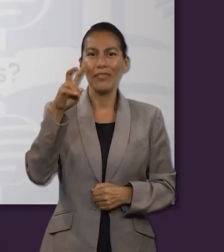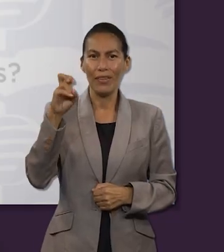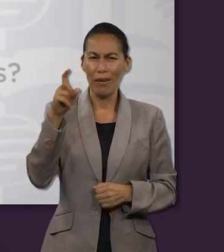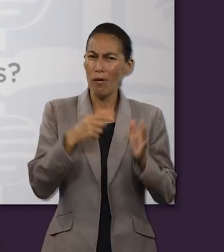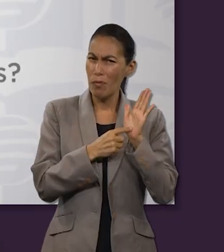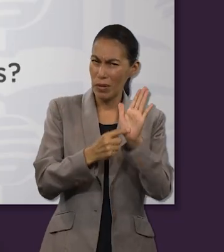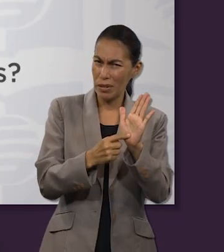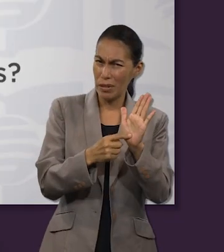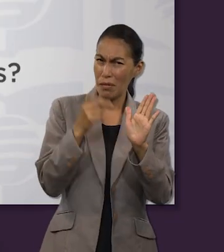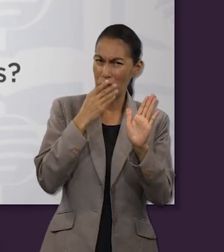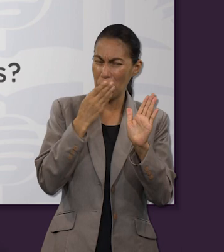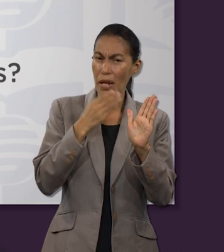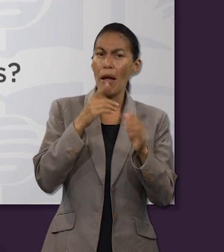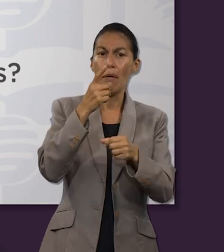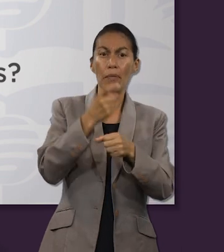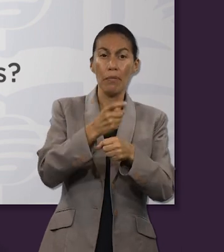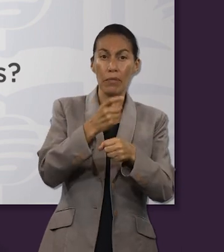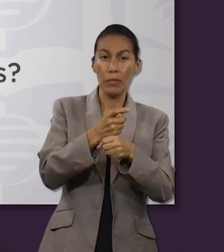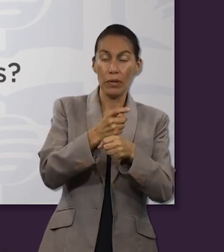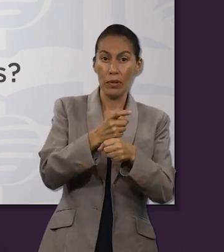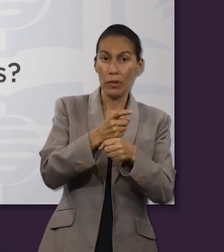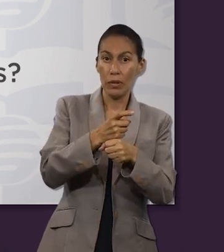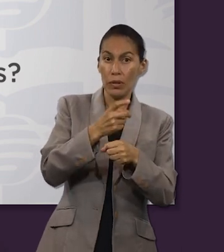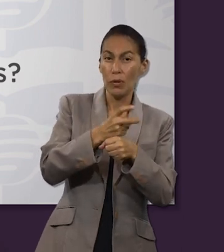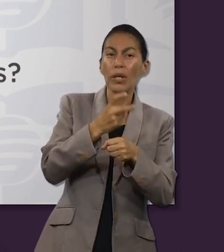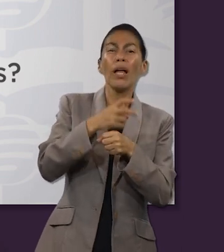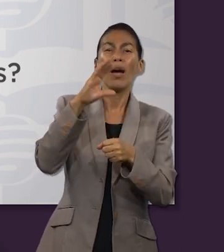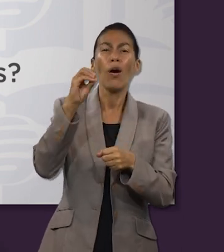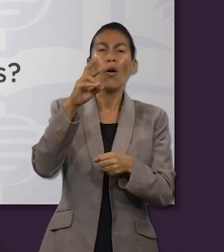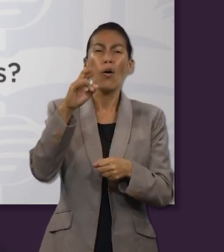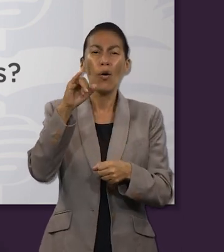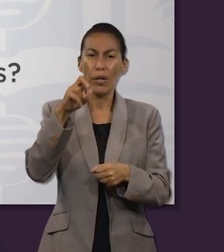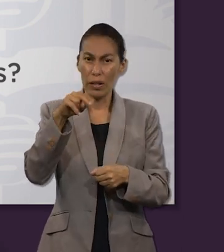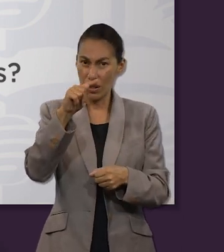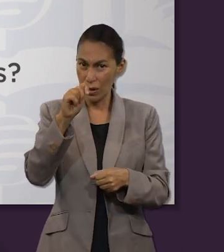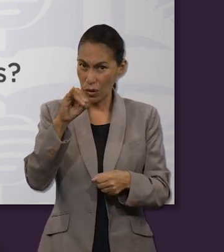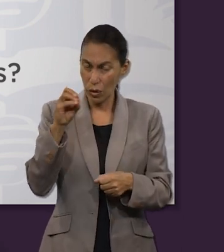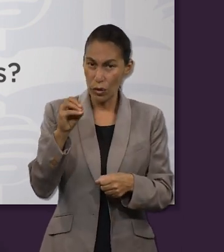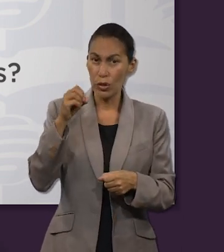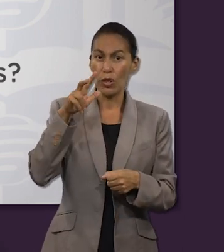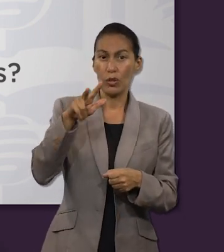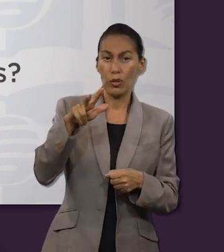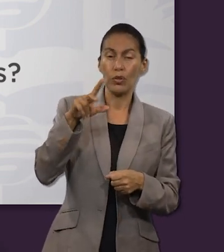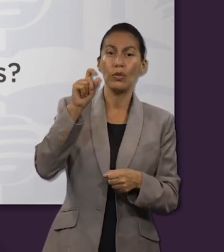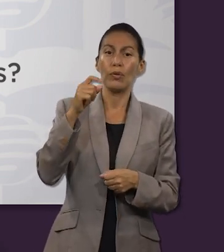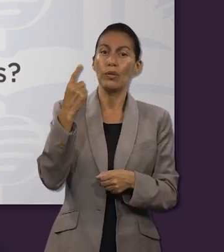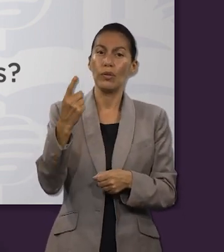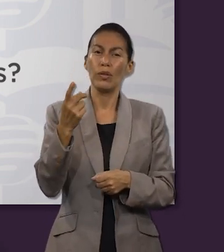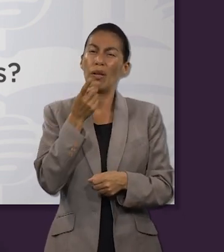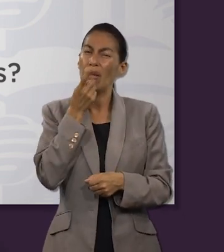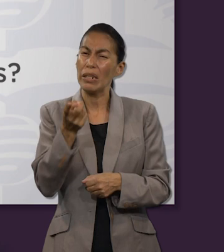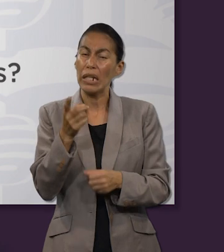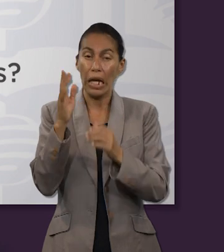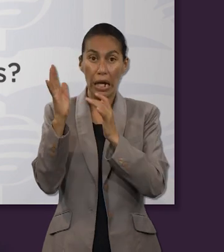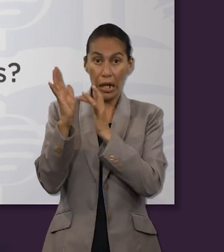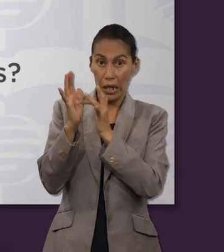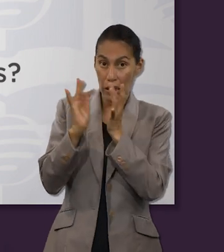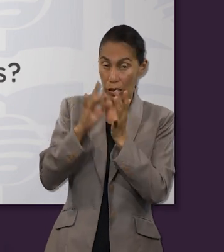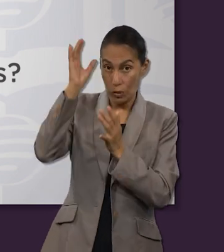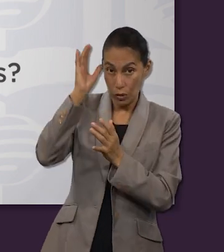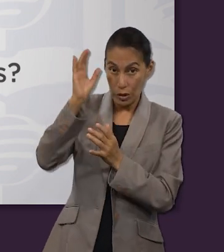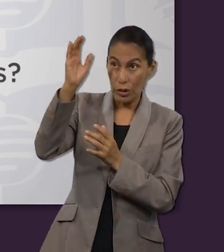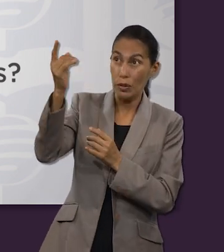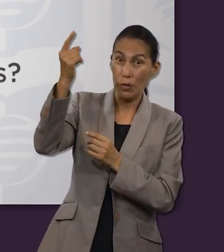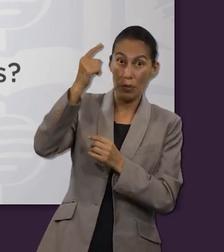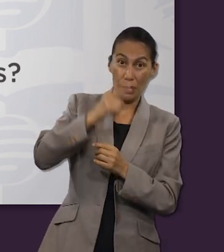Al leer Corintios, segunda de Corintios 5 con 18 a 21, la pregunta